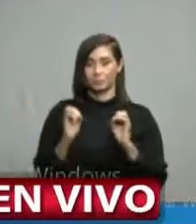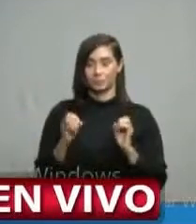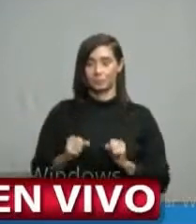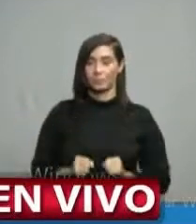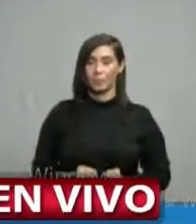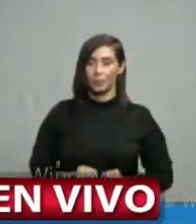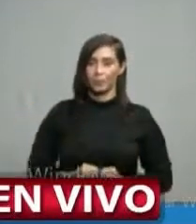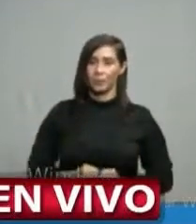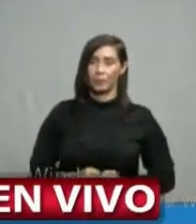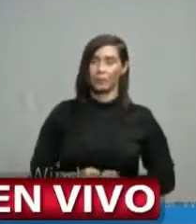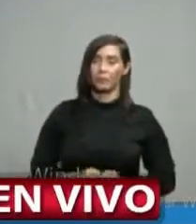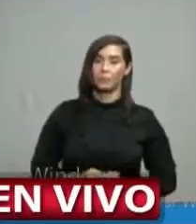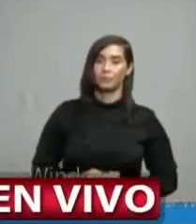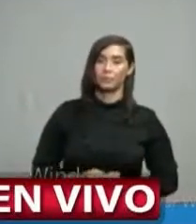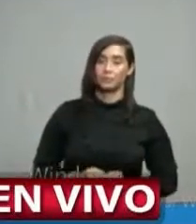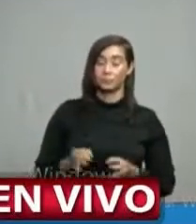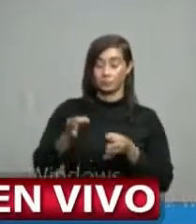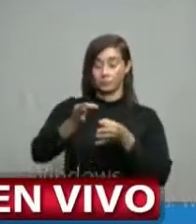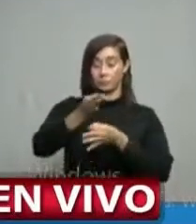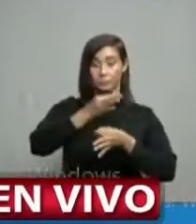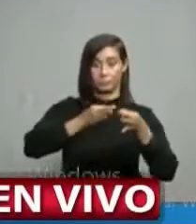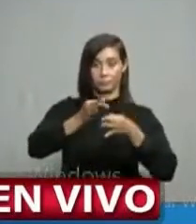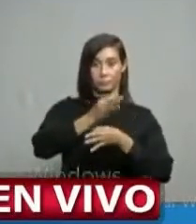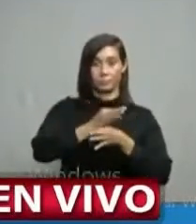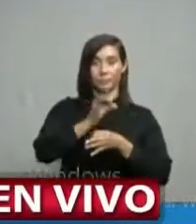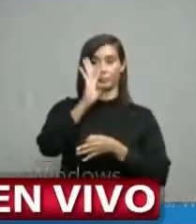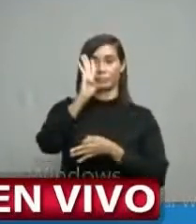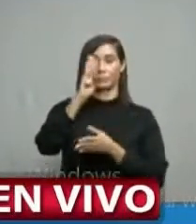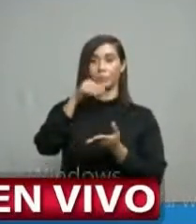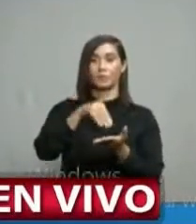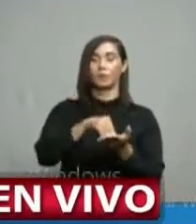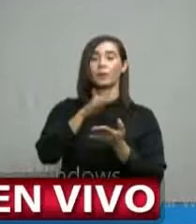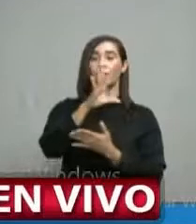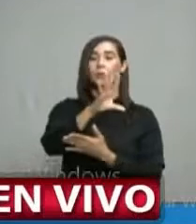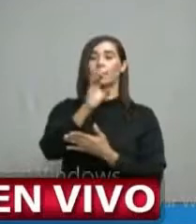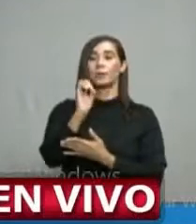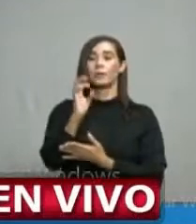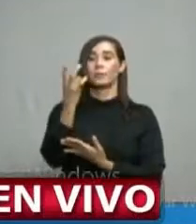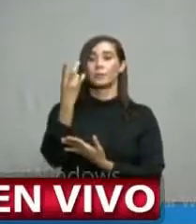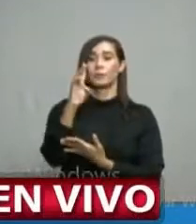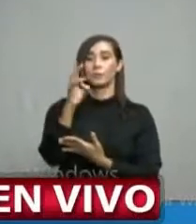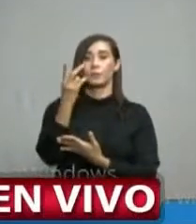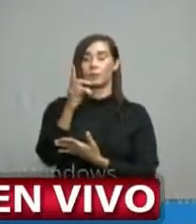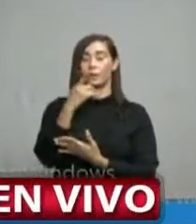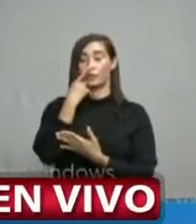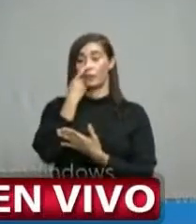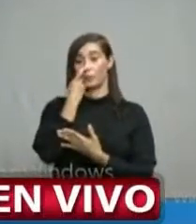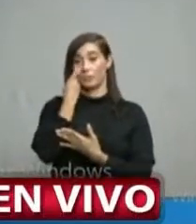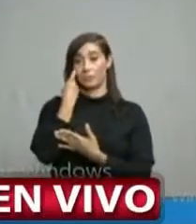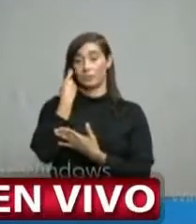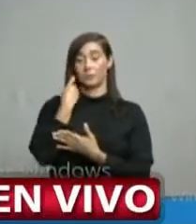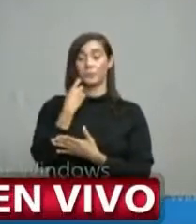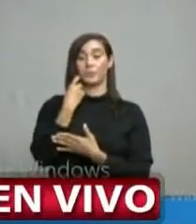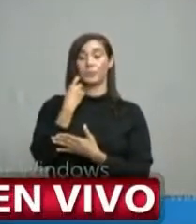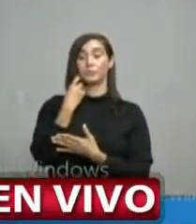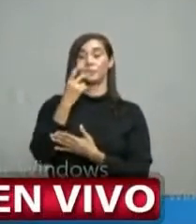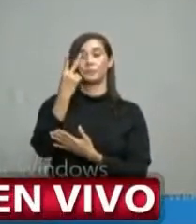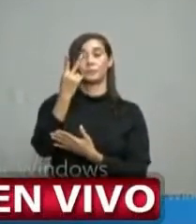Duarte, 4.517 pruebas realizadas,